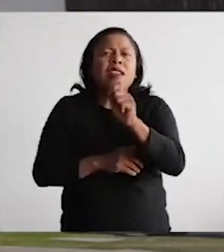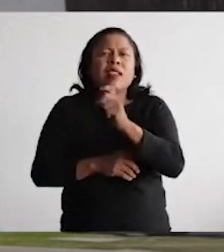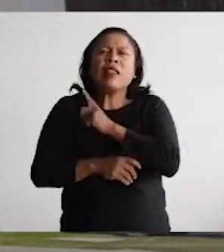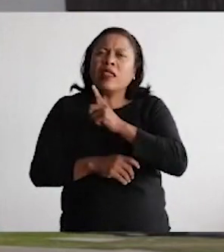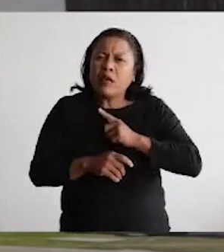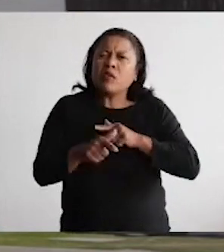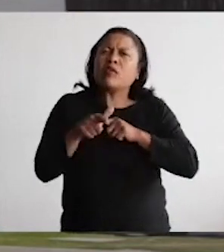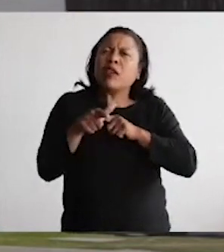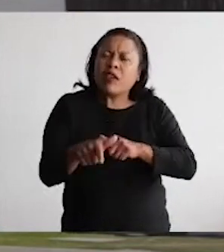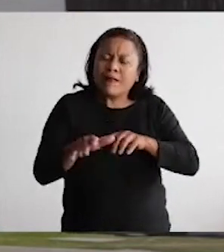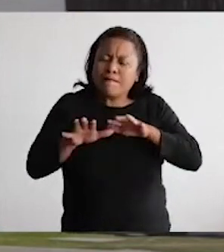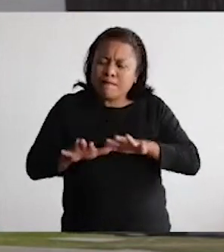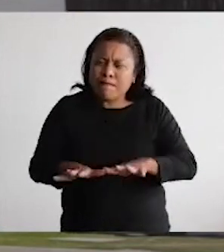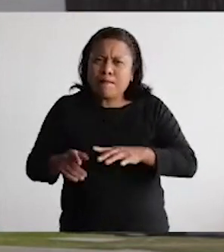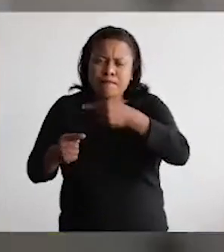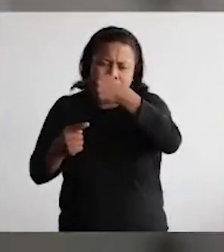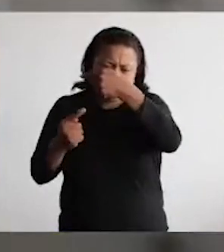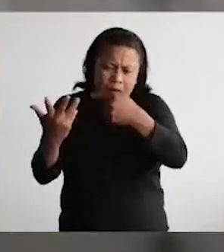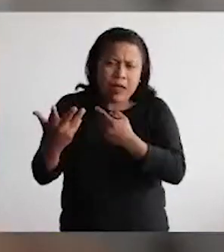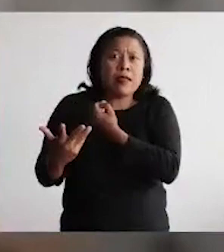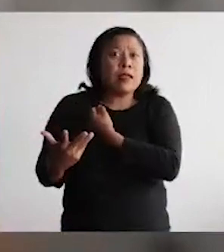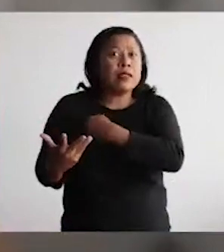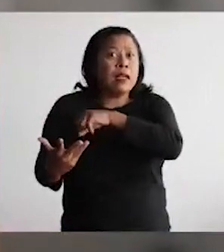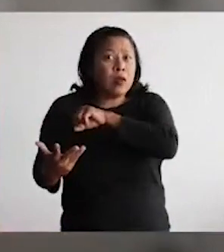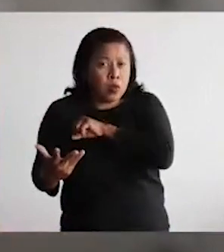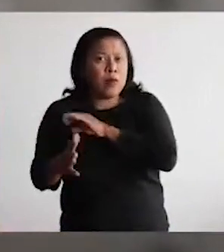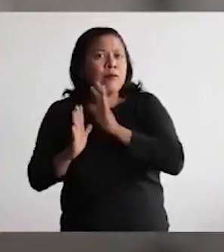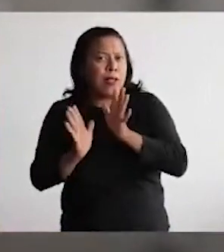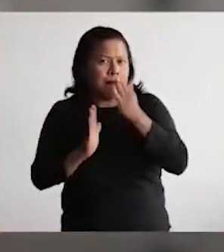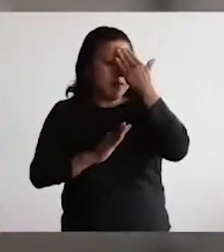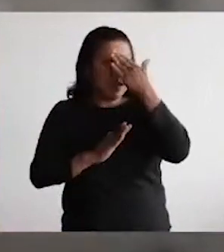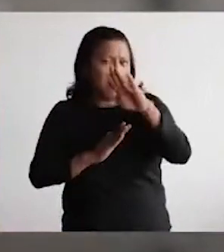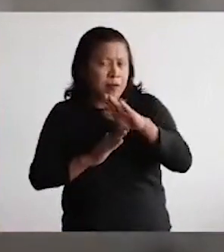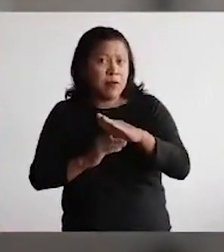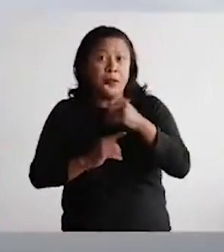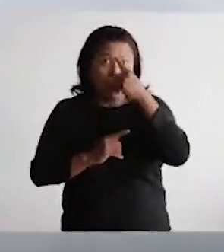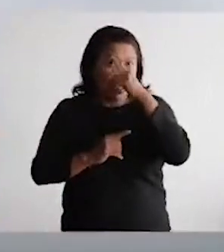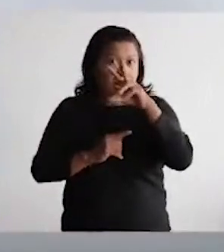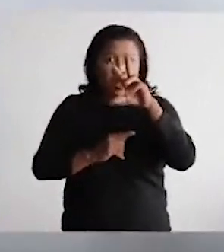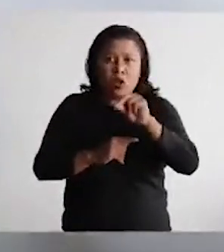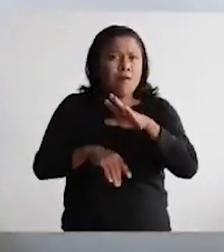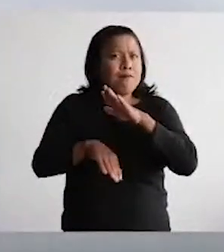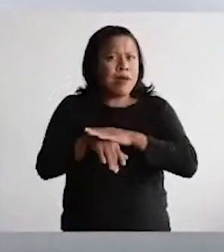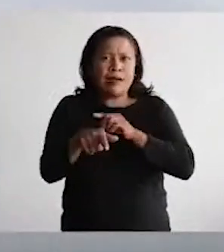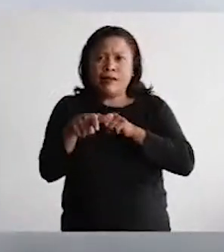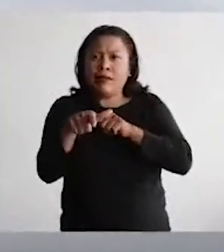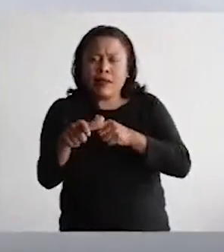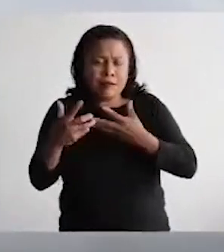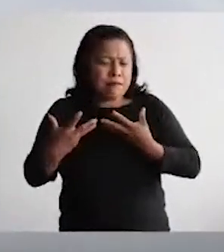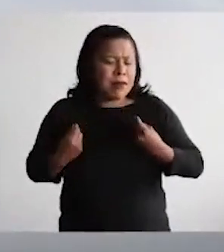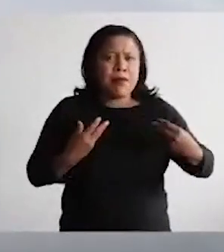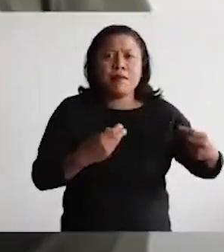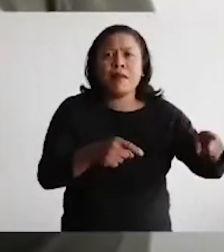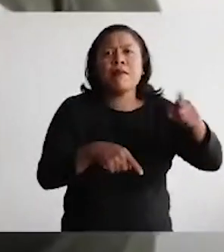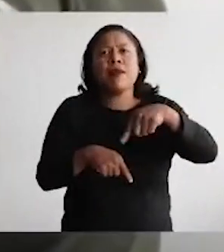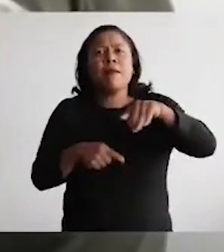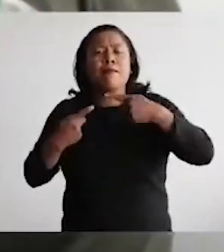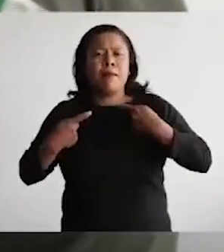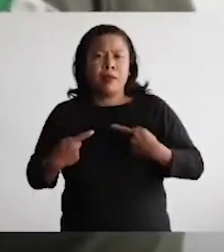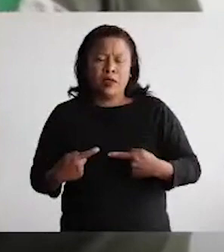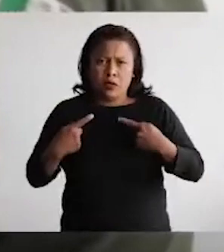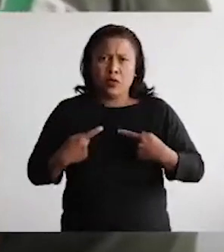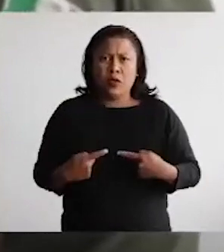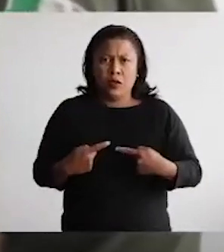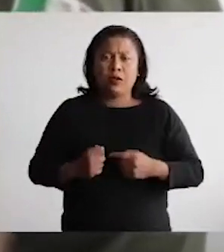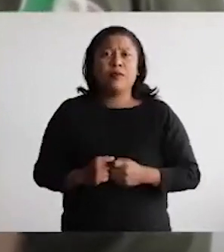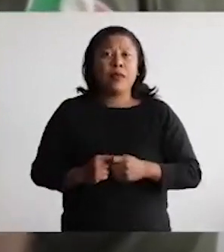cuaresma con la finalidad de disminuir el número de contagios por COVID-19. Agregó que Oaxaca continúa en semáforo naranja, lo que significa que el